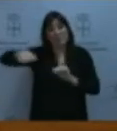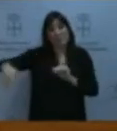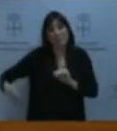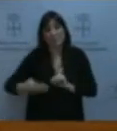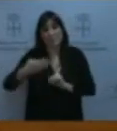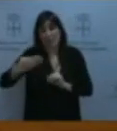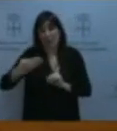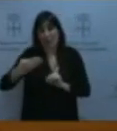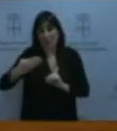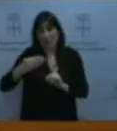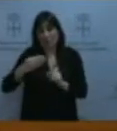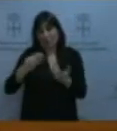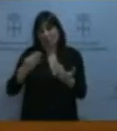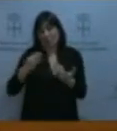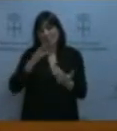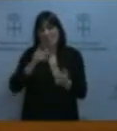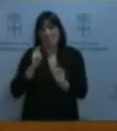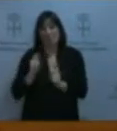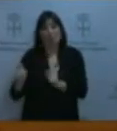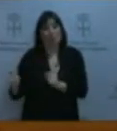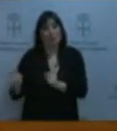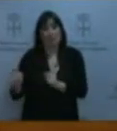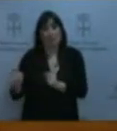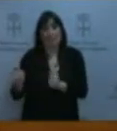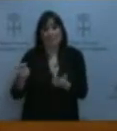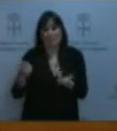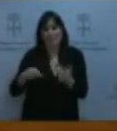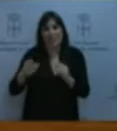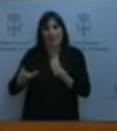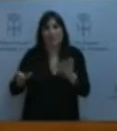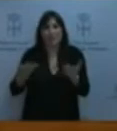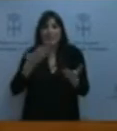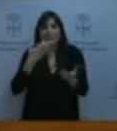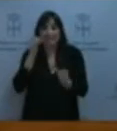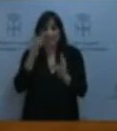muchos de permanecer en alta en los periodos de baja actividad. Perdón un momento, señor presidente.